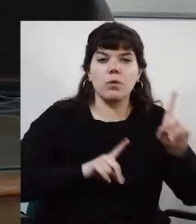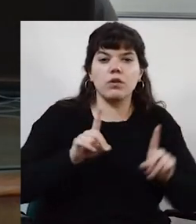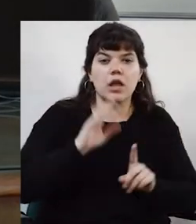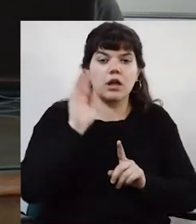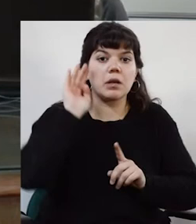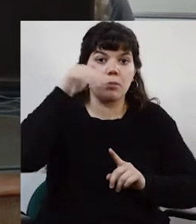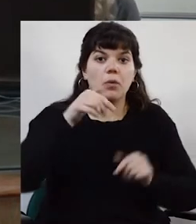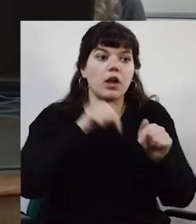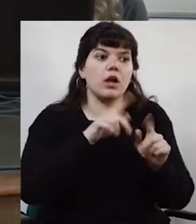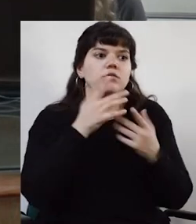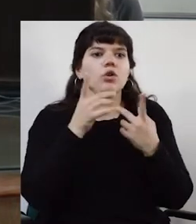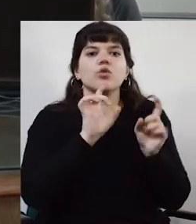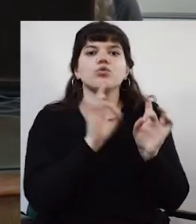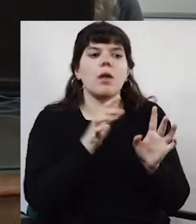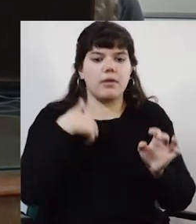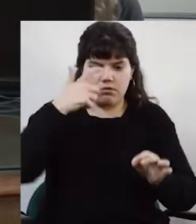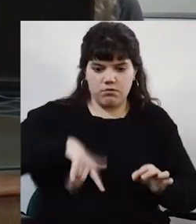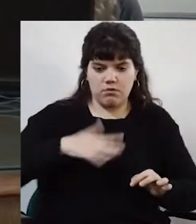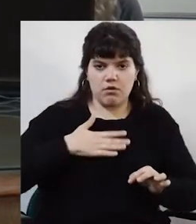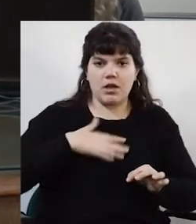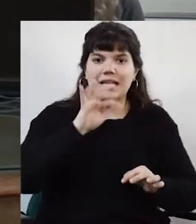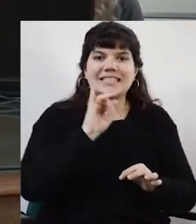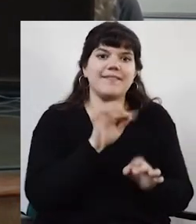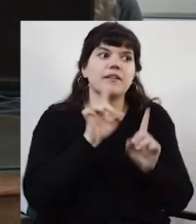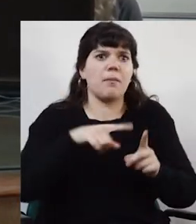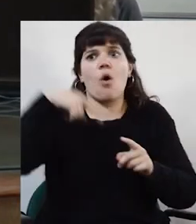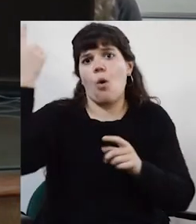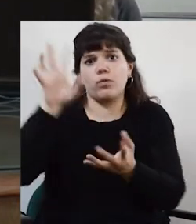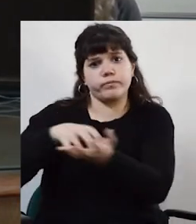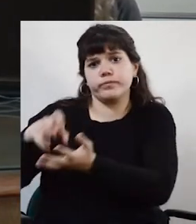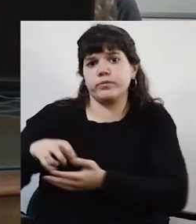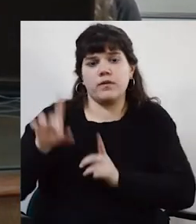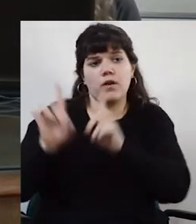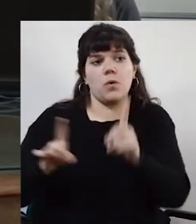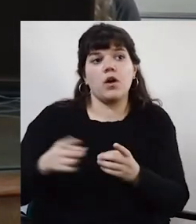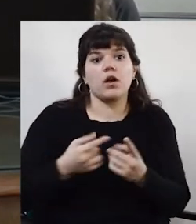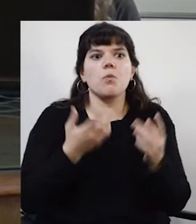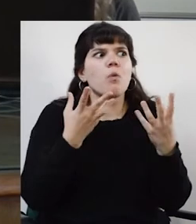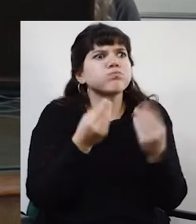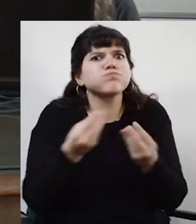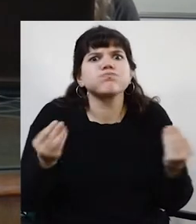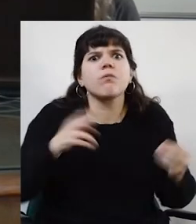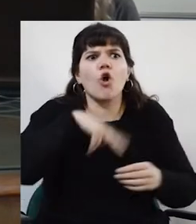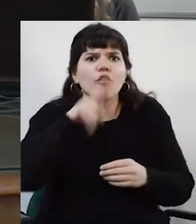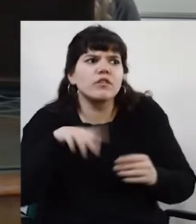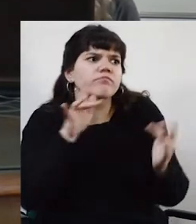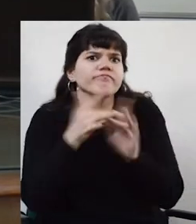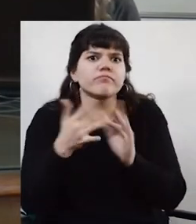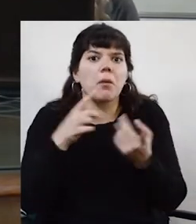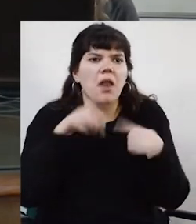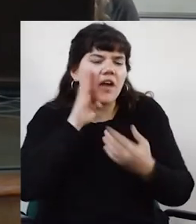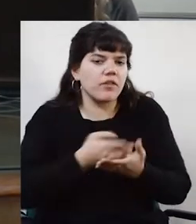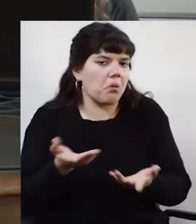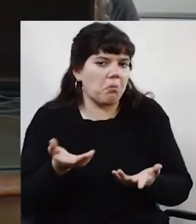parece que preocupa no solo a nivel de la nuestra, también a nivel de las facultades, es tener miles de convenios que en realidad están vacíos,